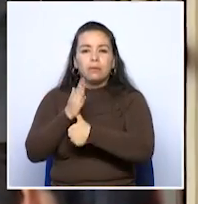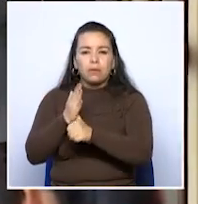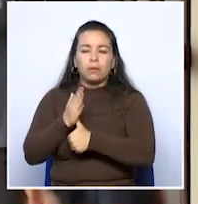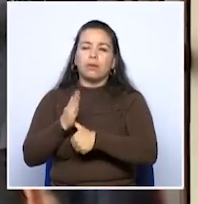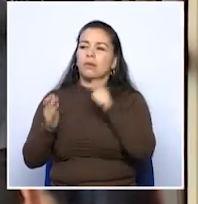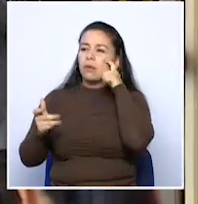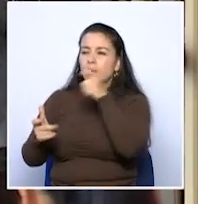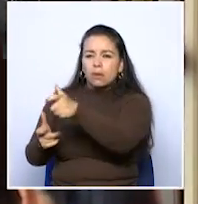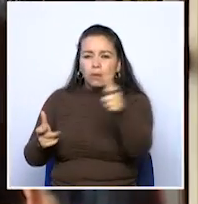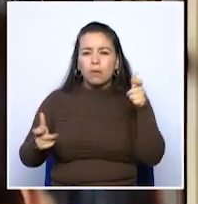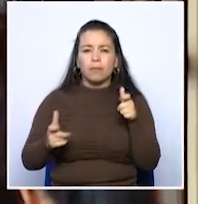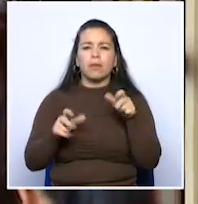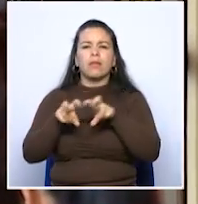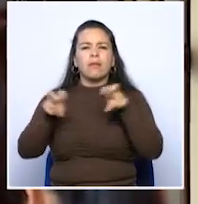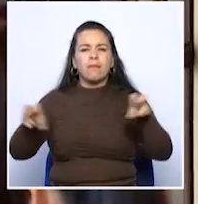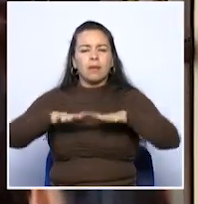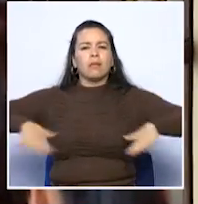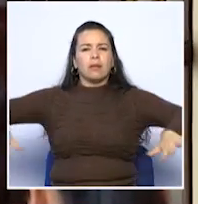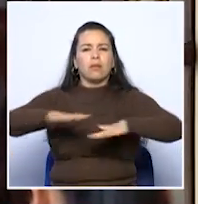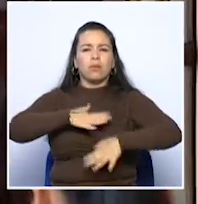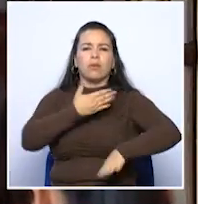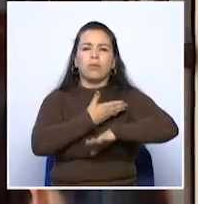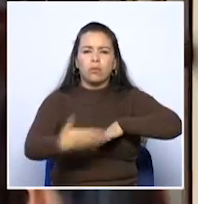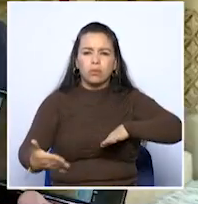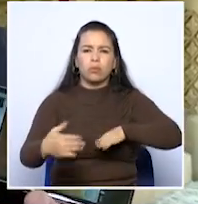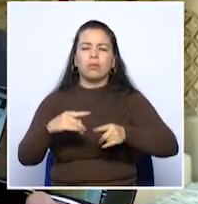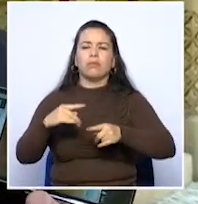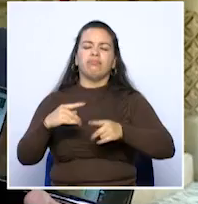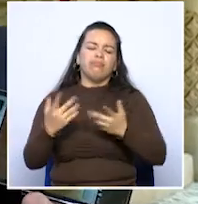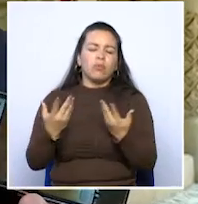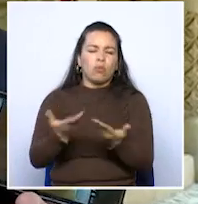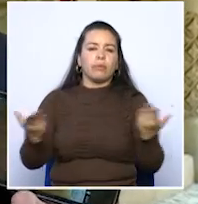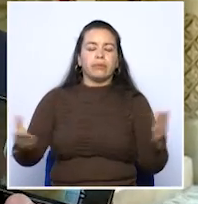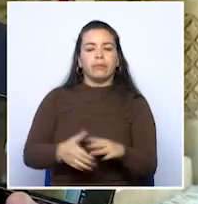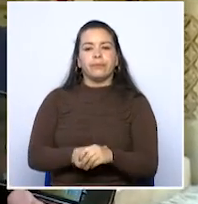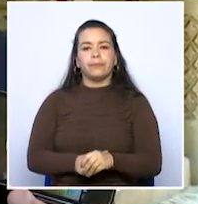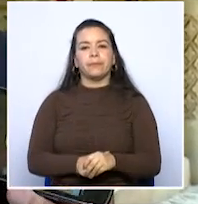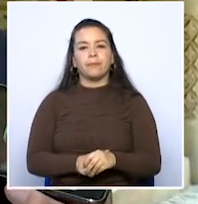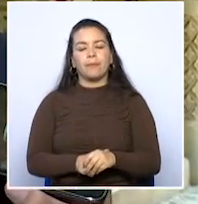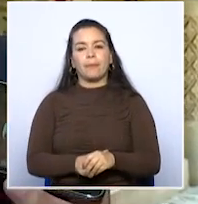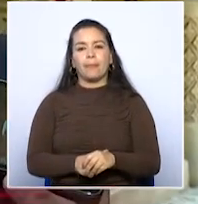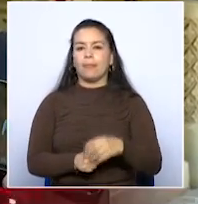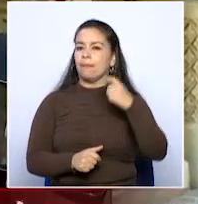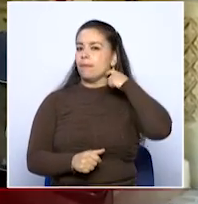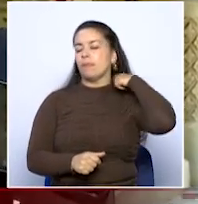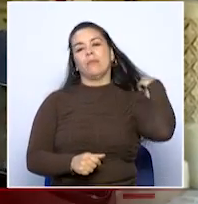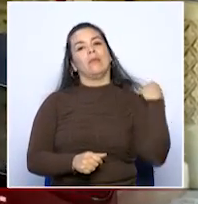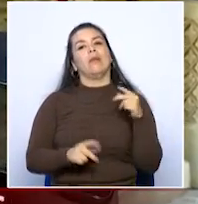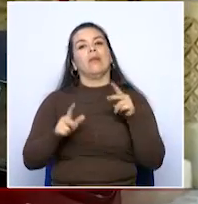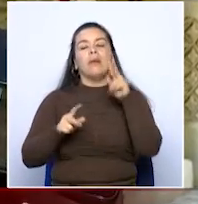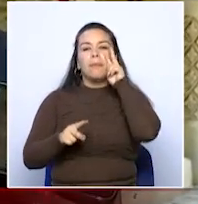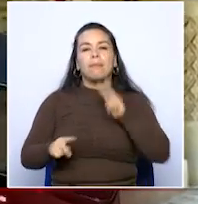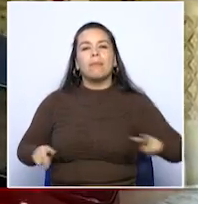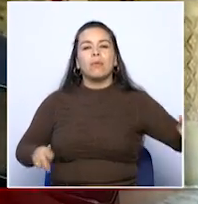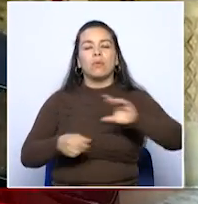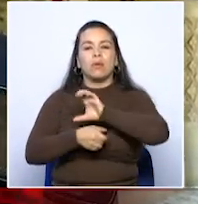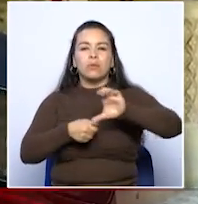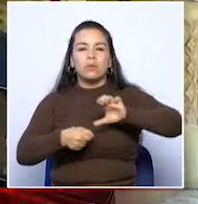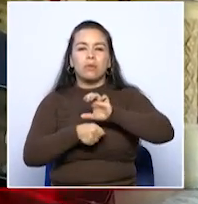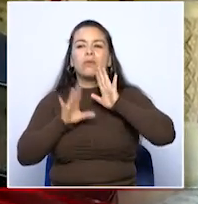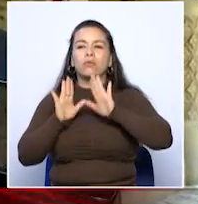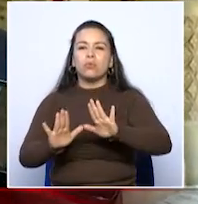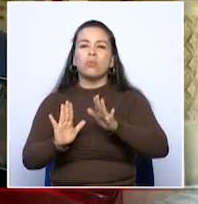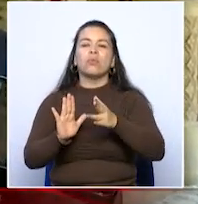vigilancia, nivel territorial, duración y lugar de residencia. En cuanto a la conformación de veedurías ciudadanas para que sean los